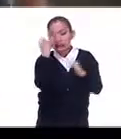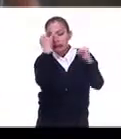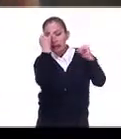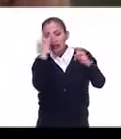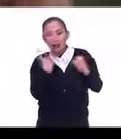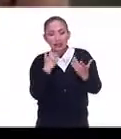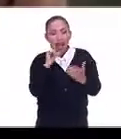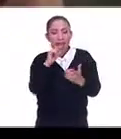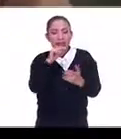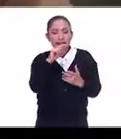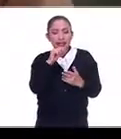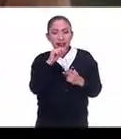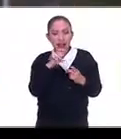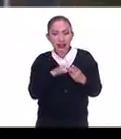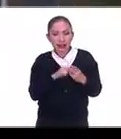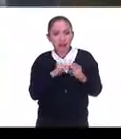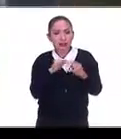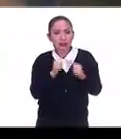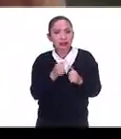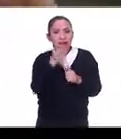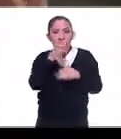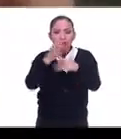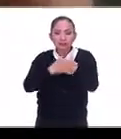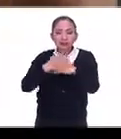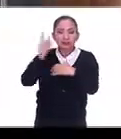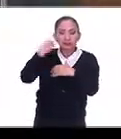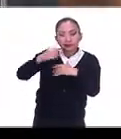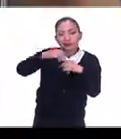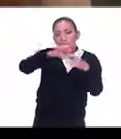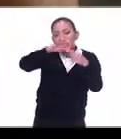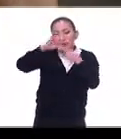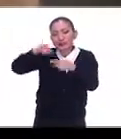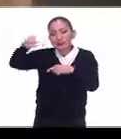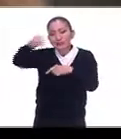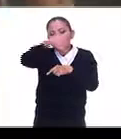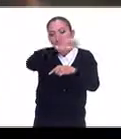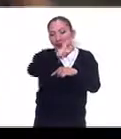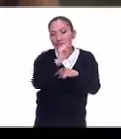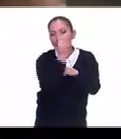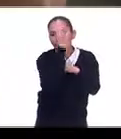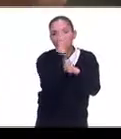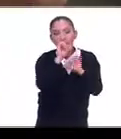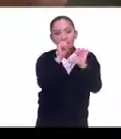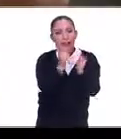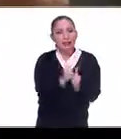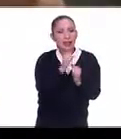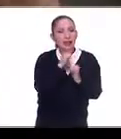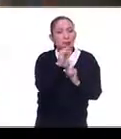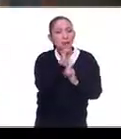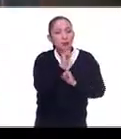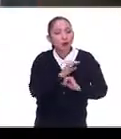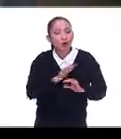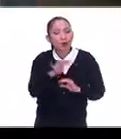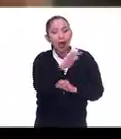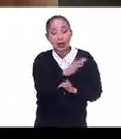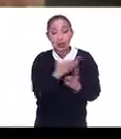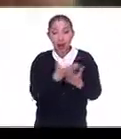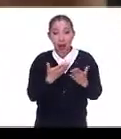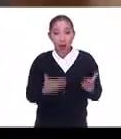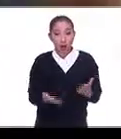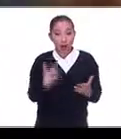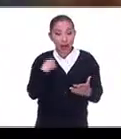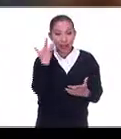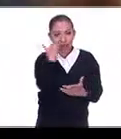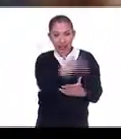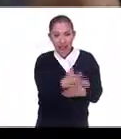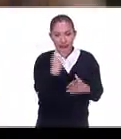artesanos. Entonces, le llamamos recorridos y técnicas del arte popular en esta ocasión, en estas